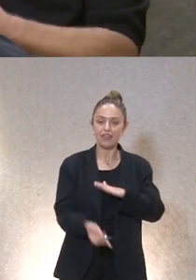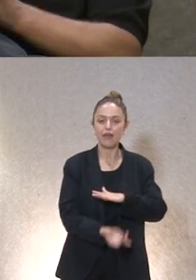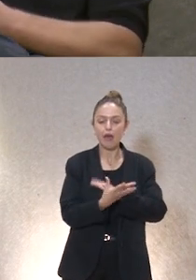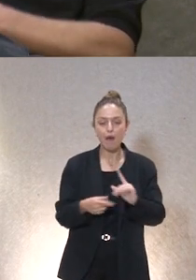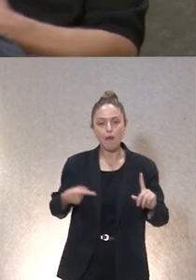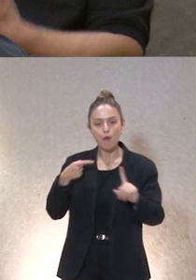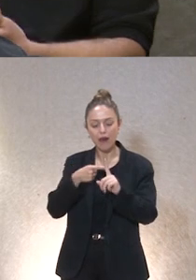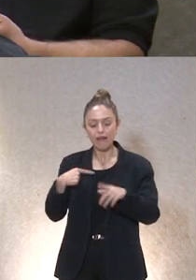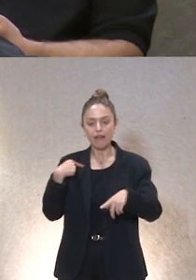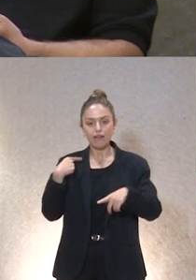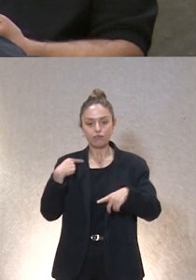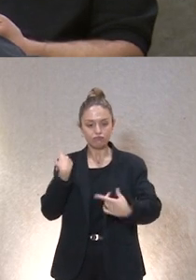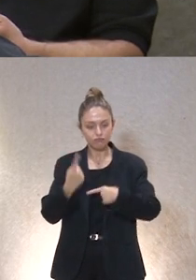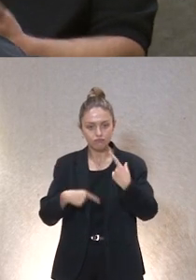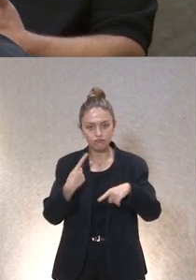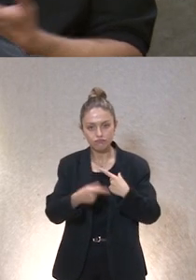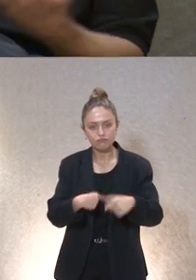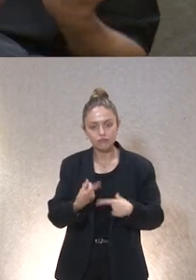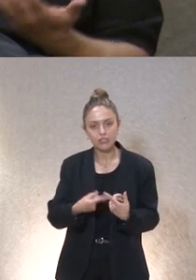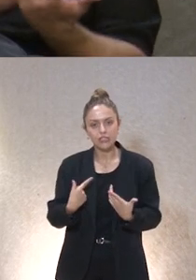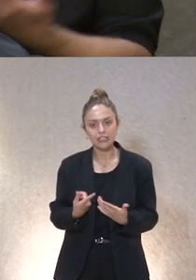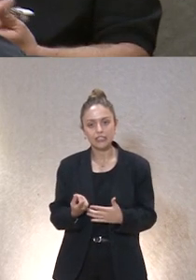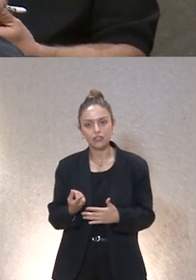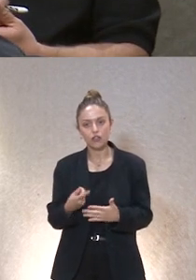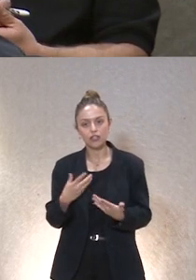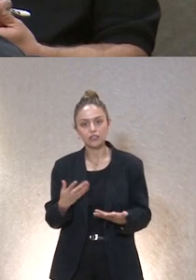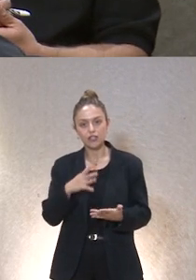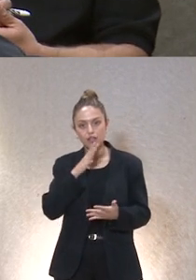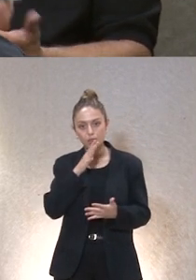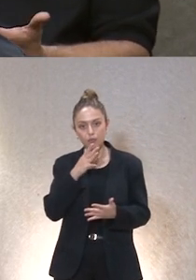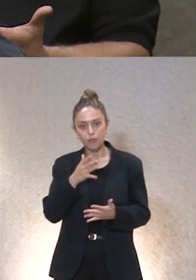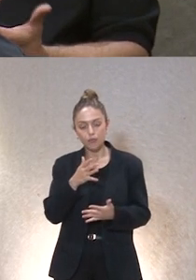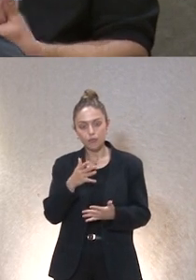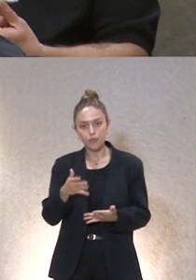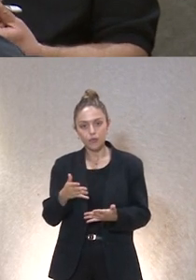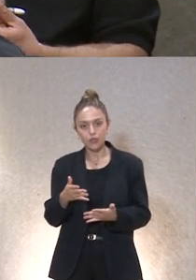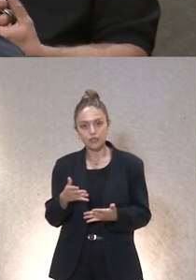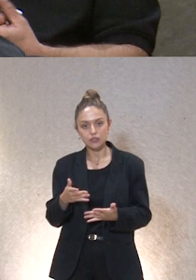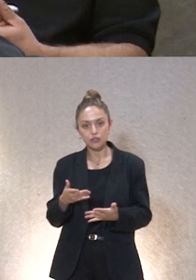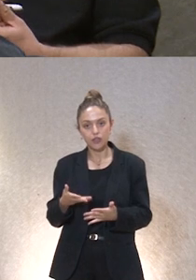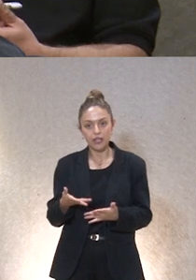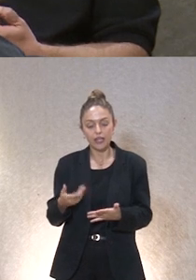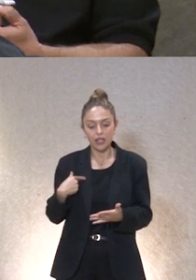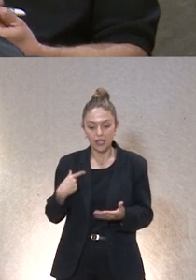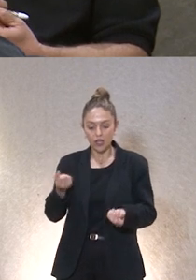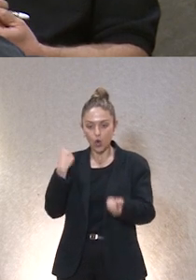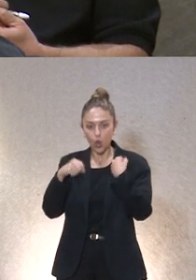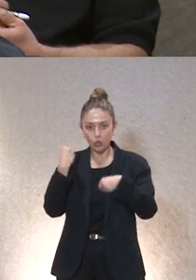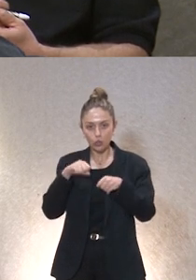esa parte del día a día y de ese modo tampoco tenía riesgo de tener la conducta